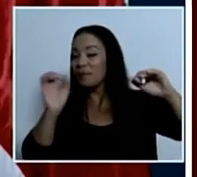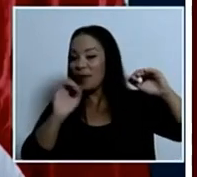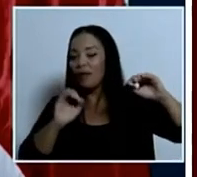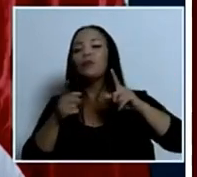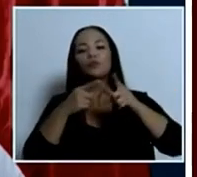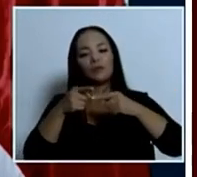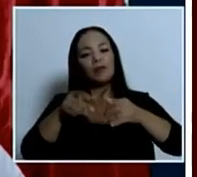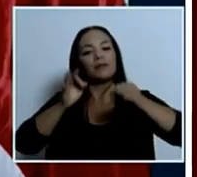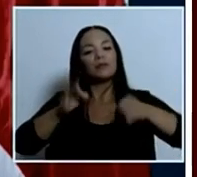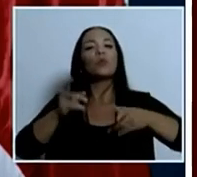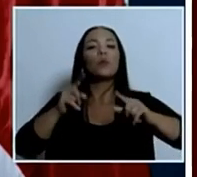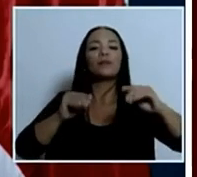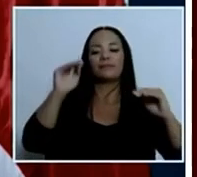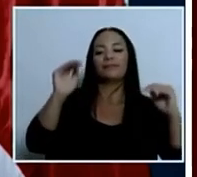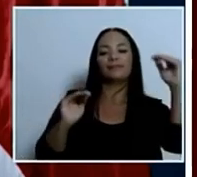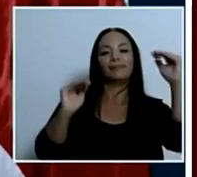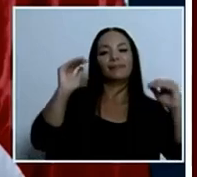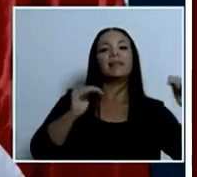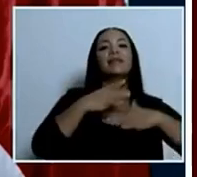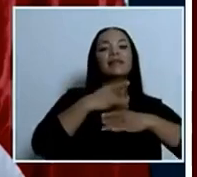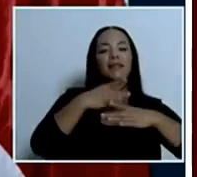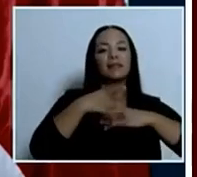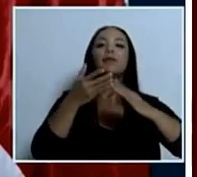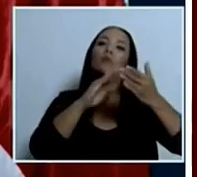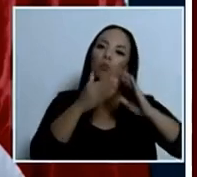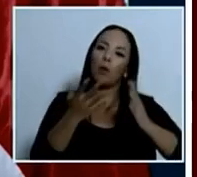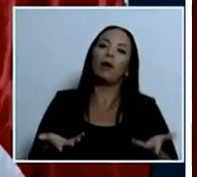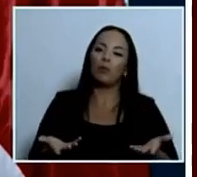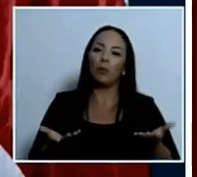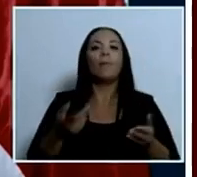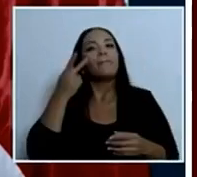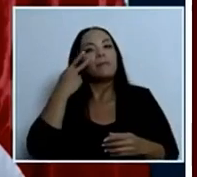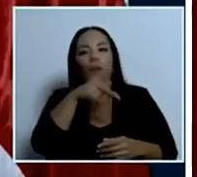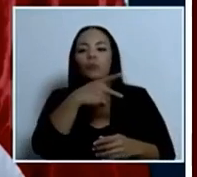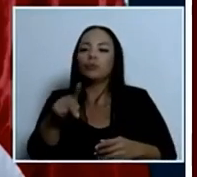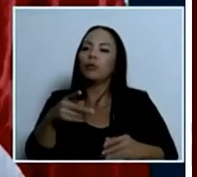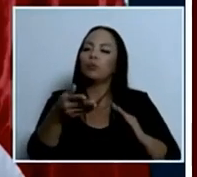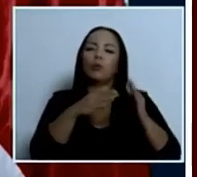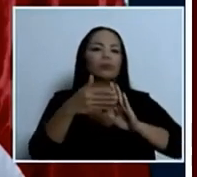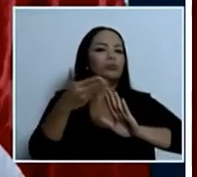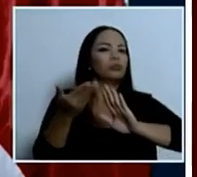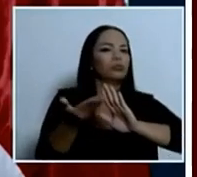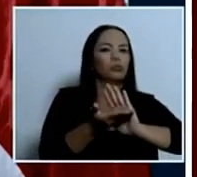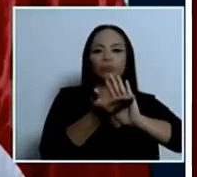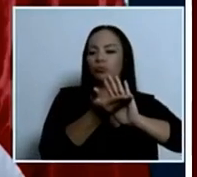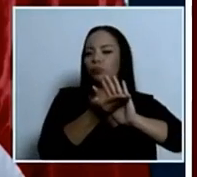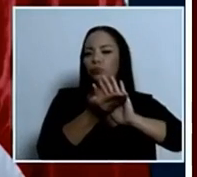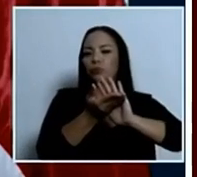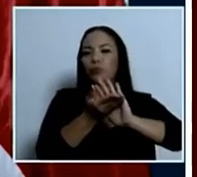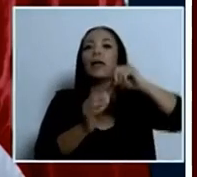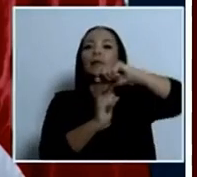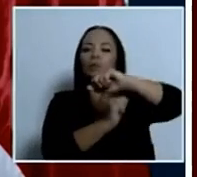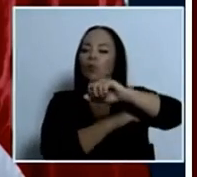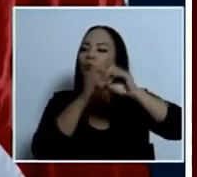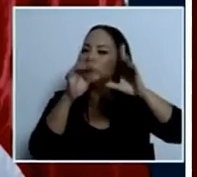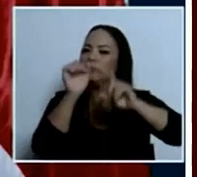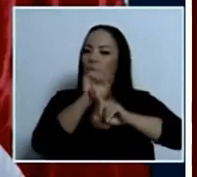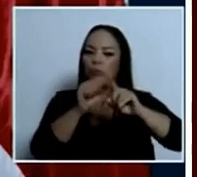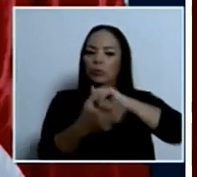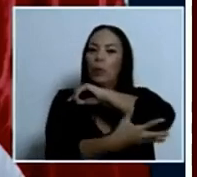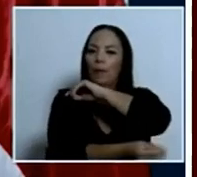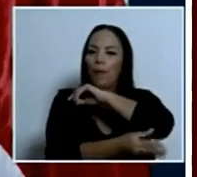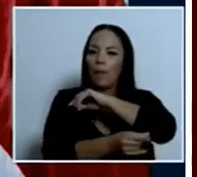balancear los intereses de un pueblo tan fregado como Punta Arenas especialmente en el puerto y nuestra